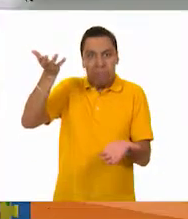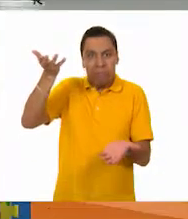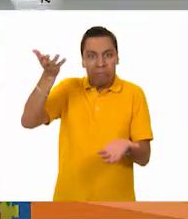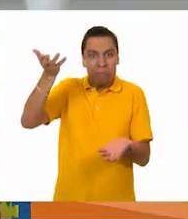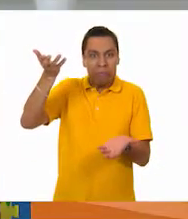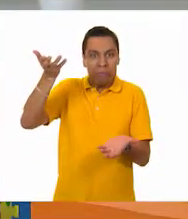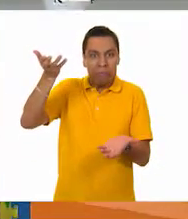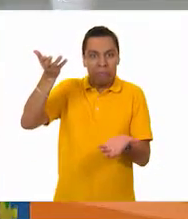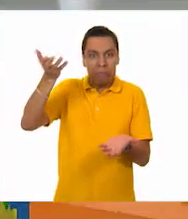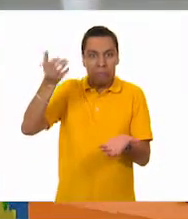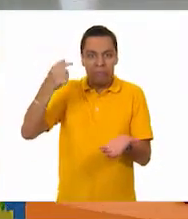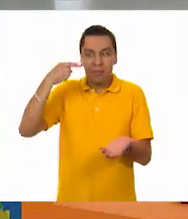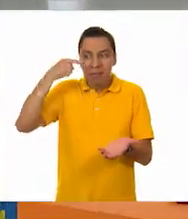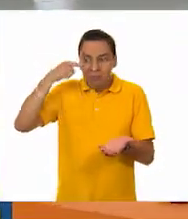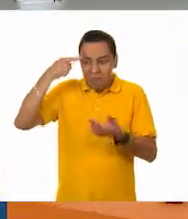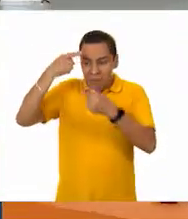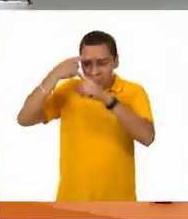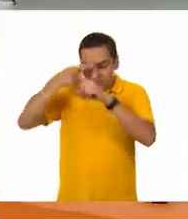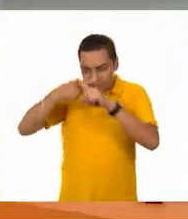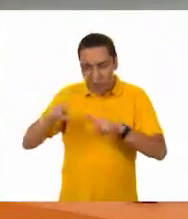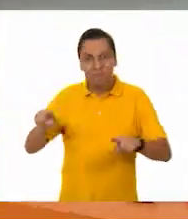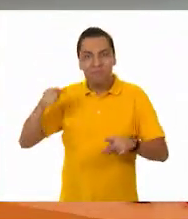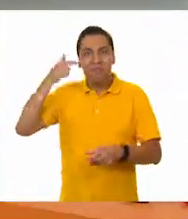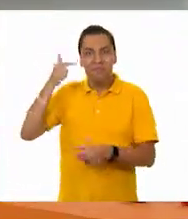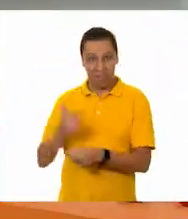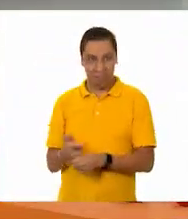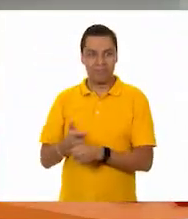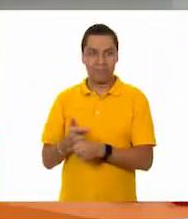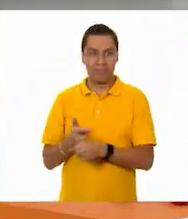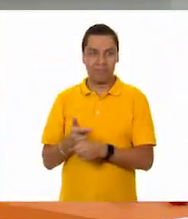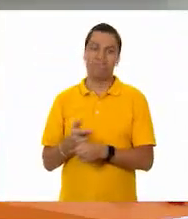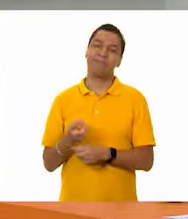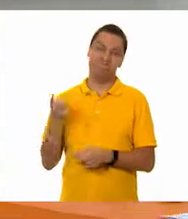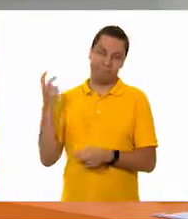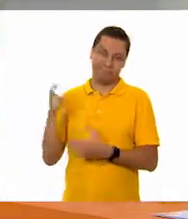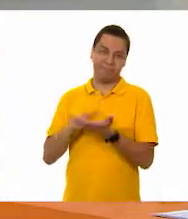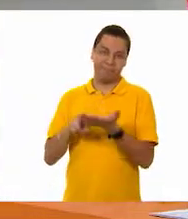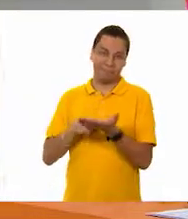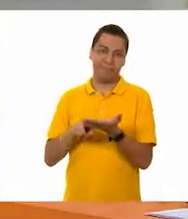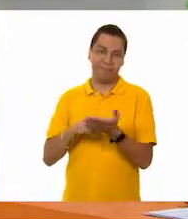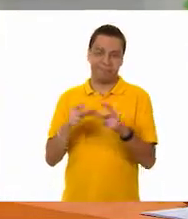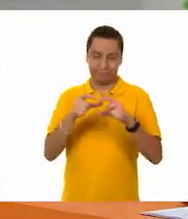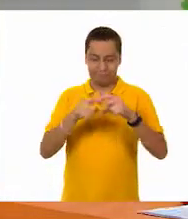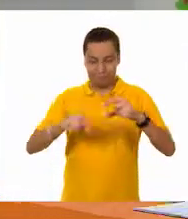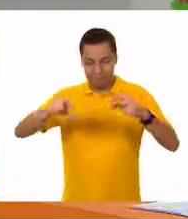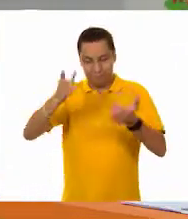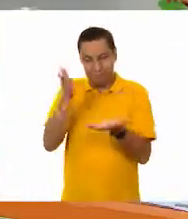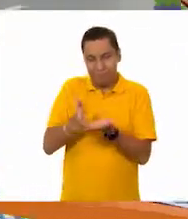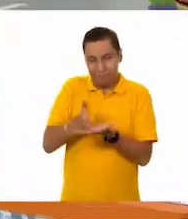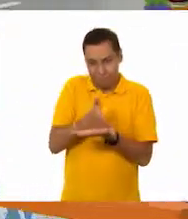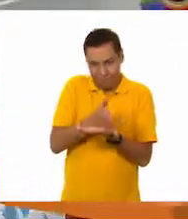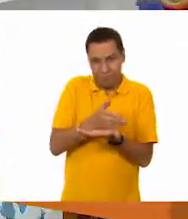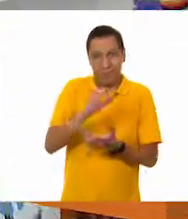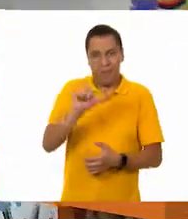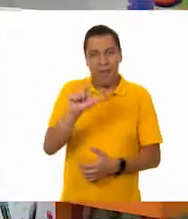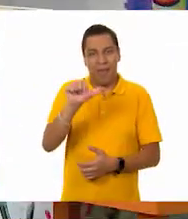Ajá, considerablemente, ¿verdad? Sí. Oscar. calabaza, por lo tanto, pesa más. Pesa más. ¿Y qué te parece si comprobamos de una vez la calabaza